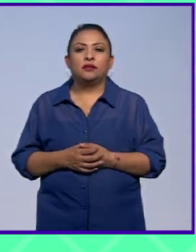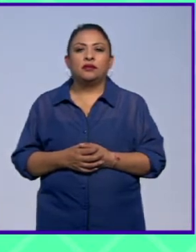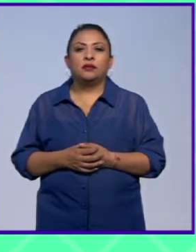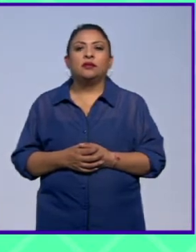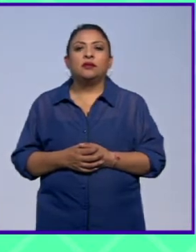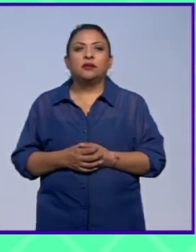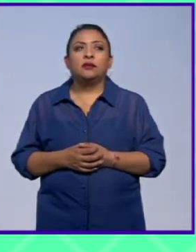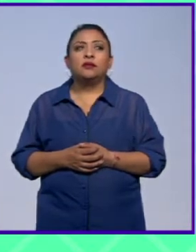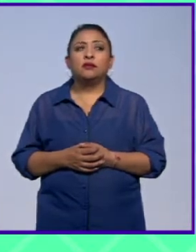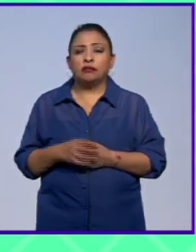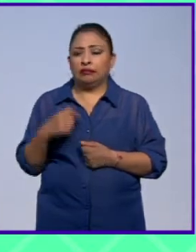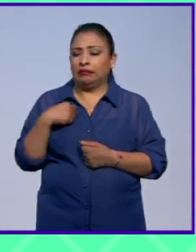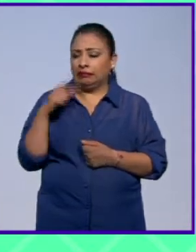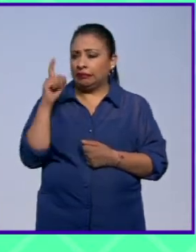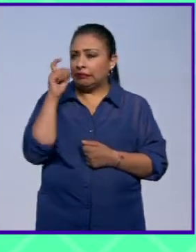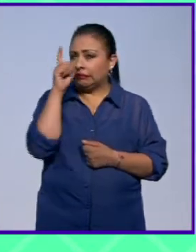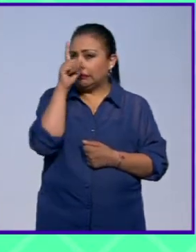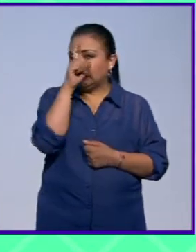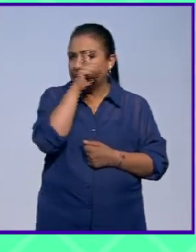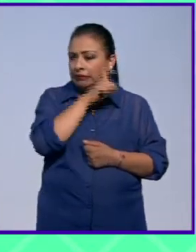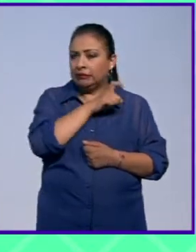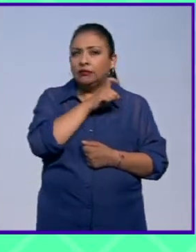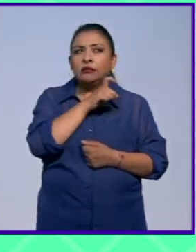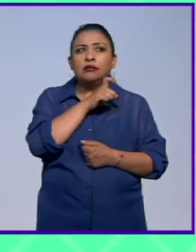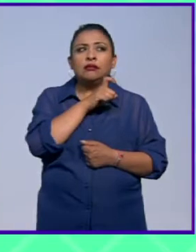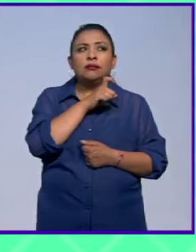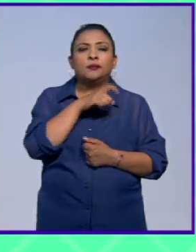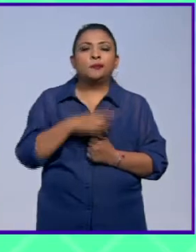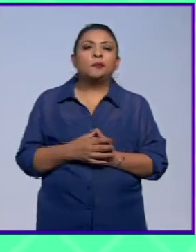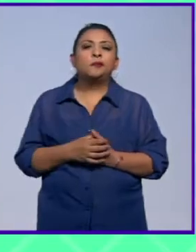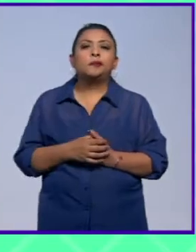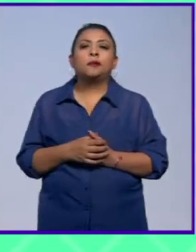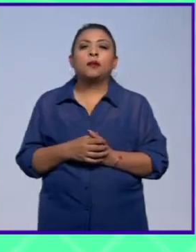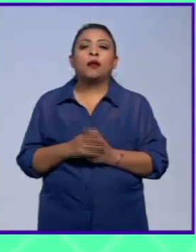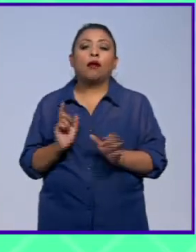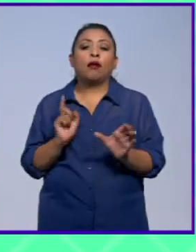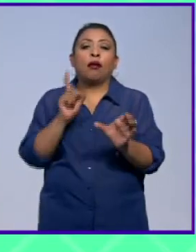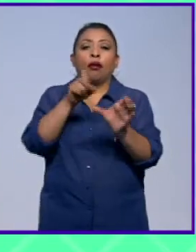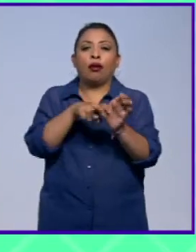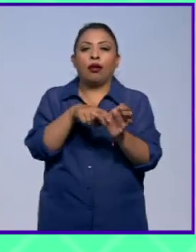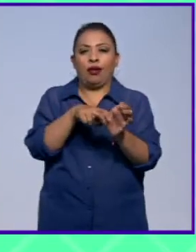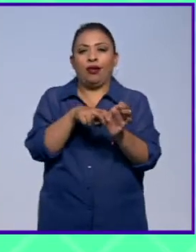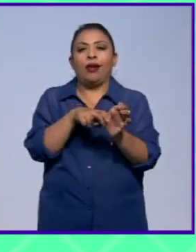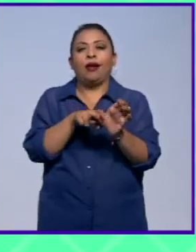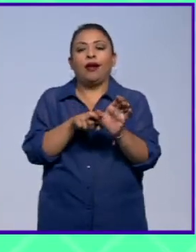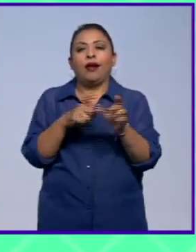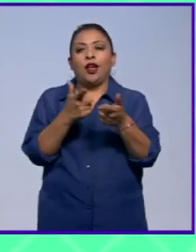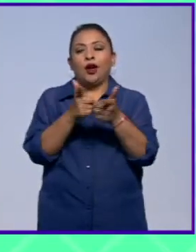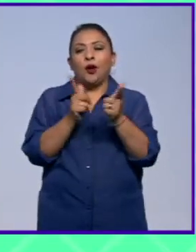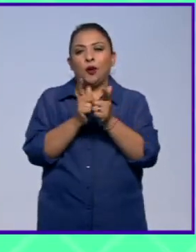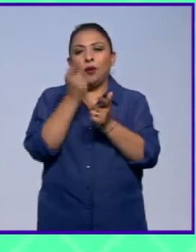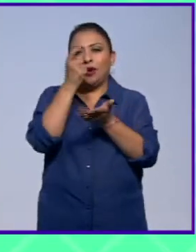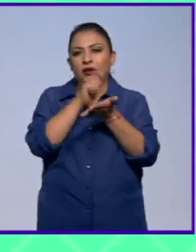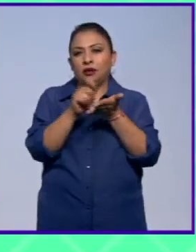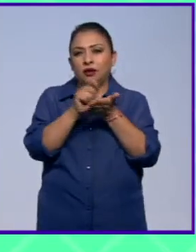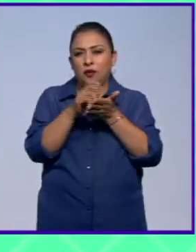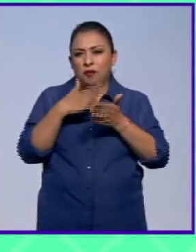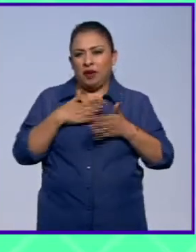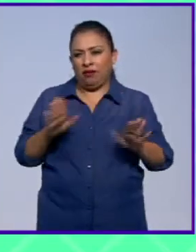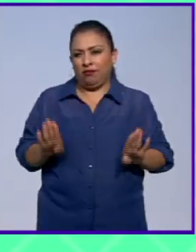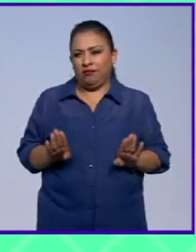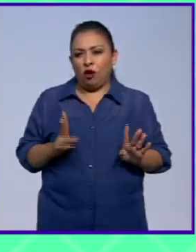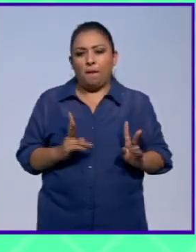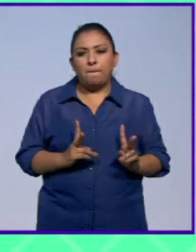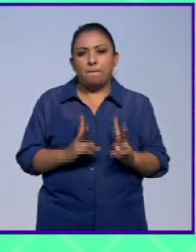Me costó trabajo ingresar al gremio de los escritores porque mi forma de escritura era fragmentaria